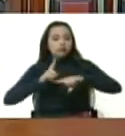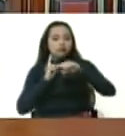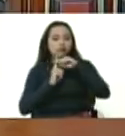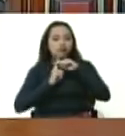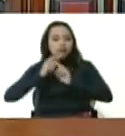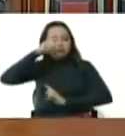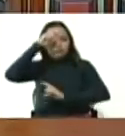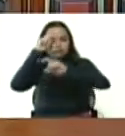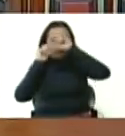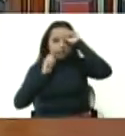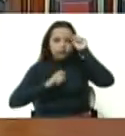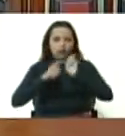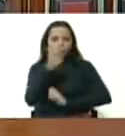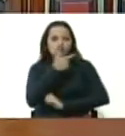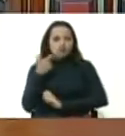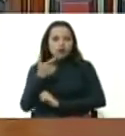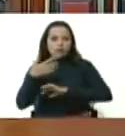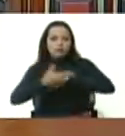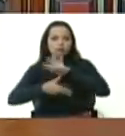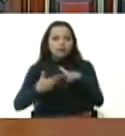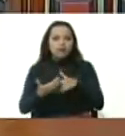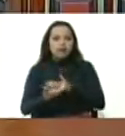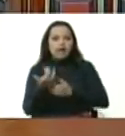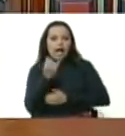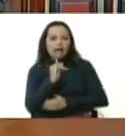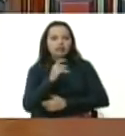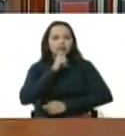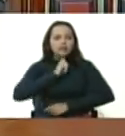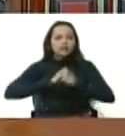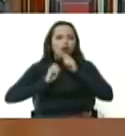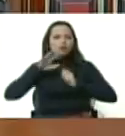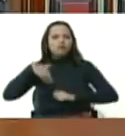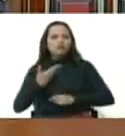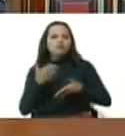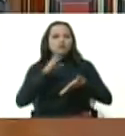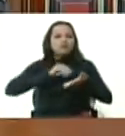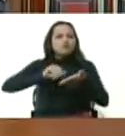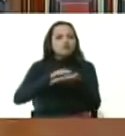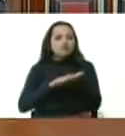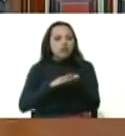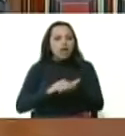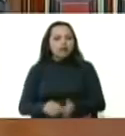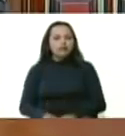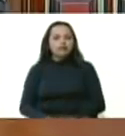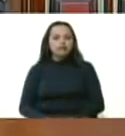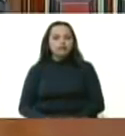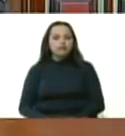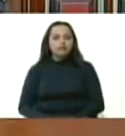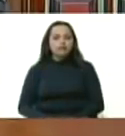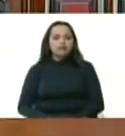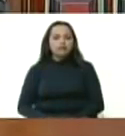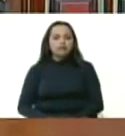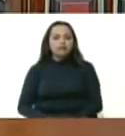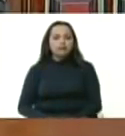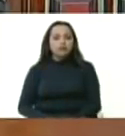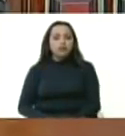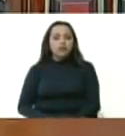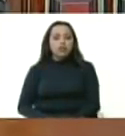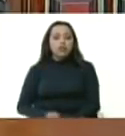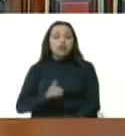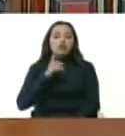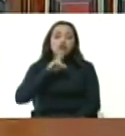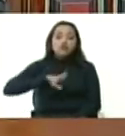buscamos los problemas y los conflictos donde están para resolverlos para solucionarlos a través del